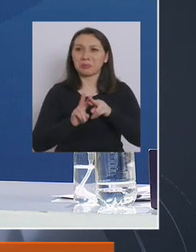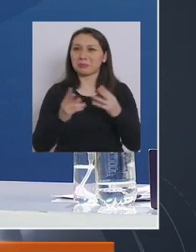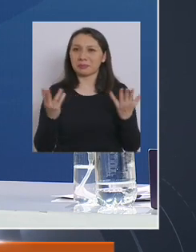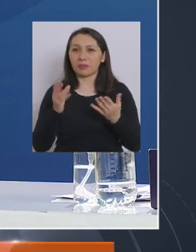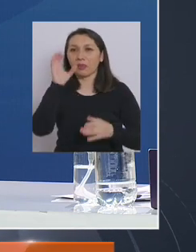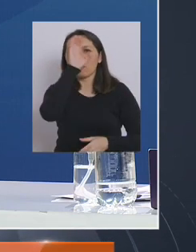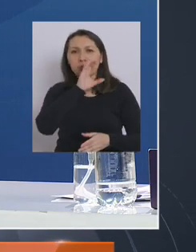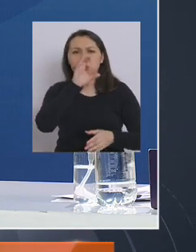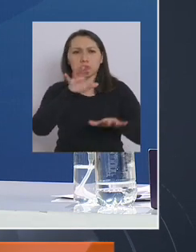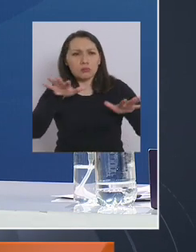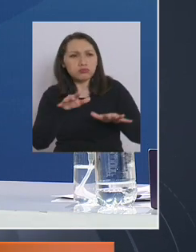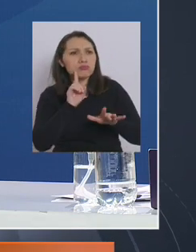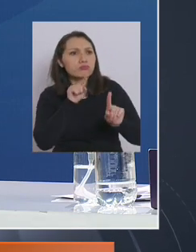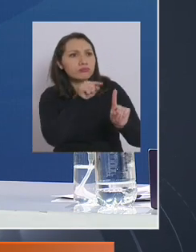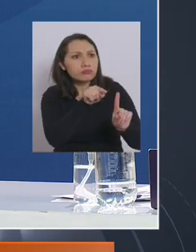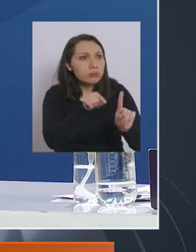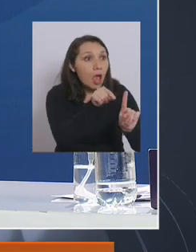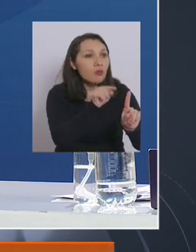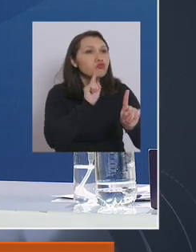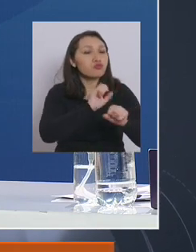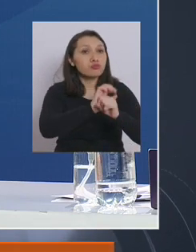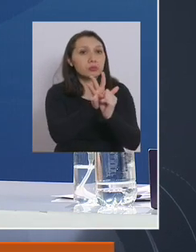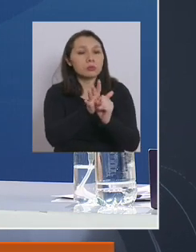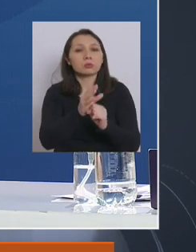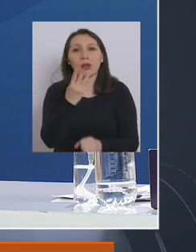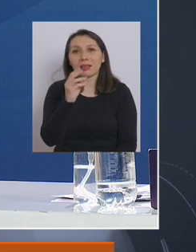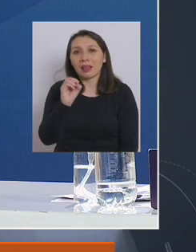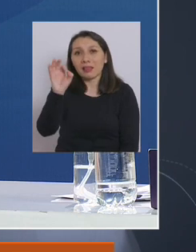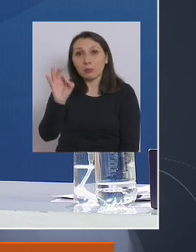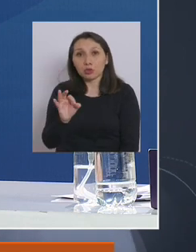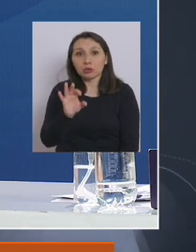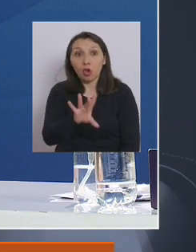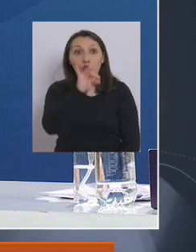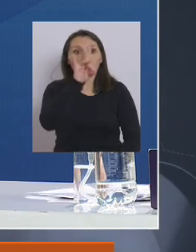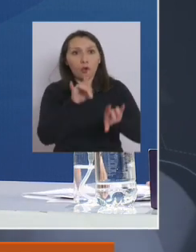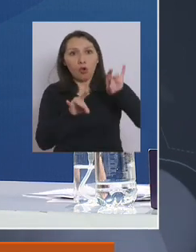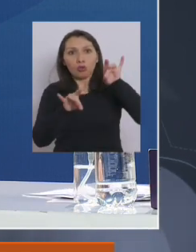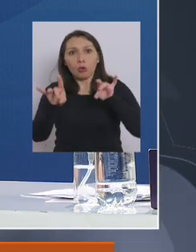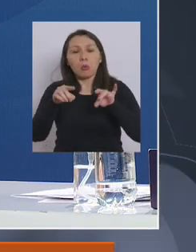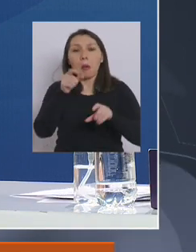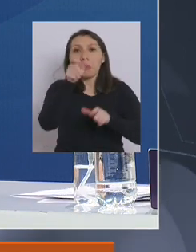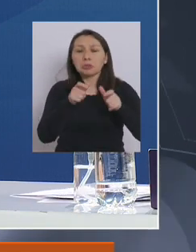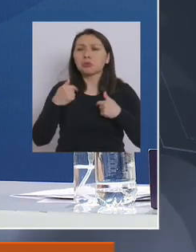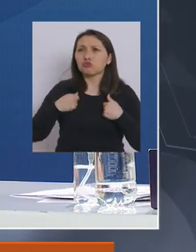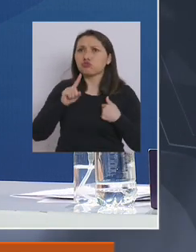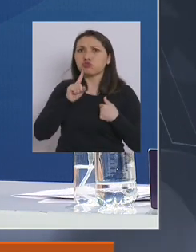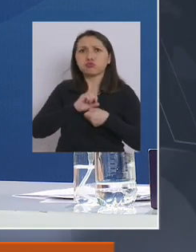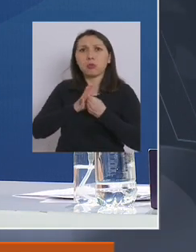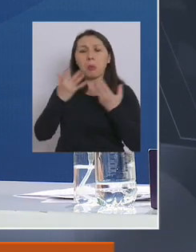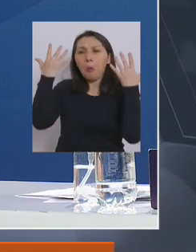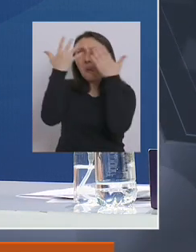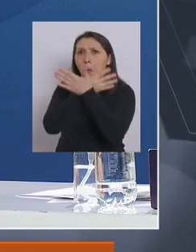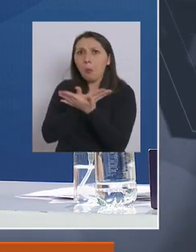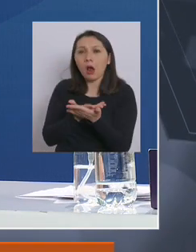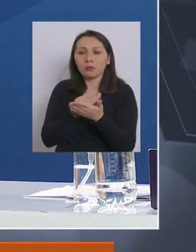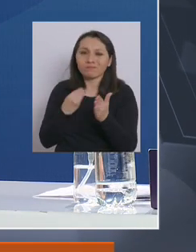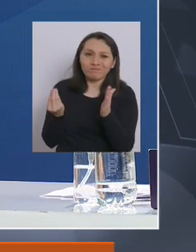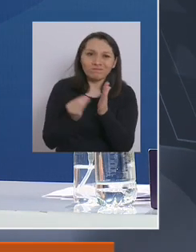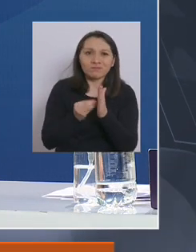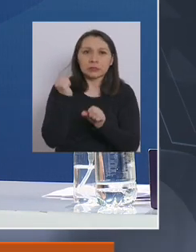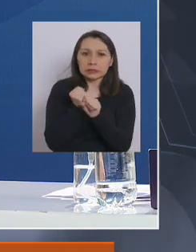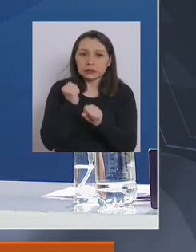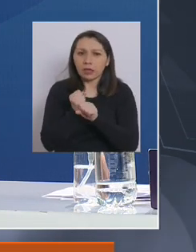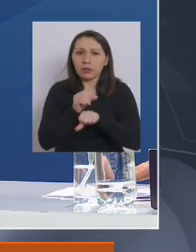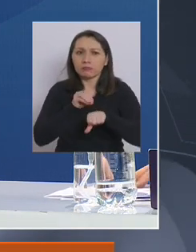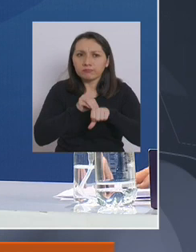La búsqueda activa de casos, que permite que un 30% de los casos que estamos encontrando son asintomáticos, la hemos fortalecido a través de un